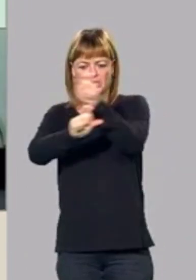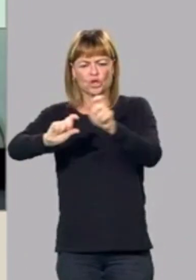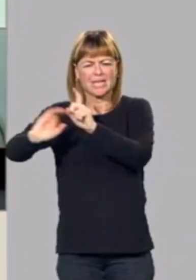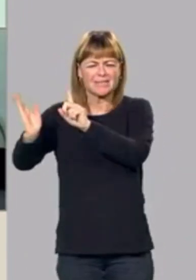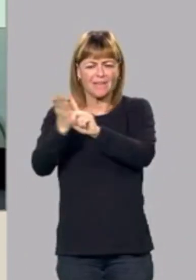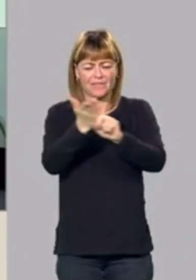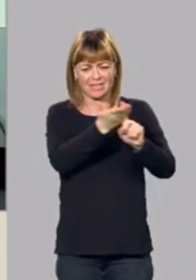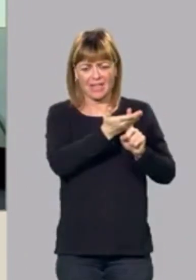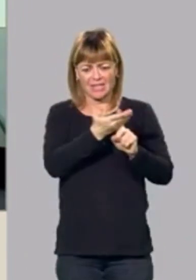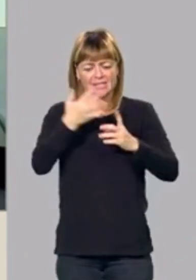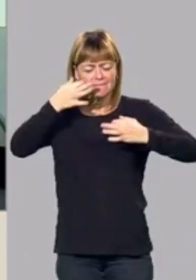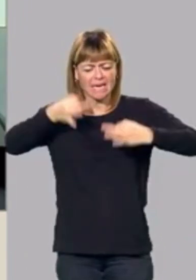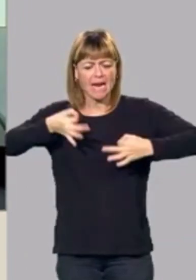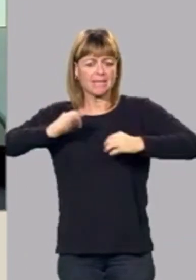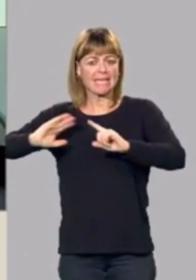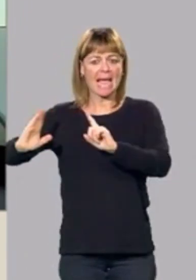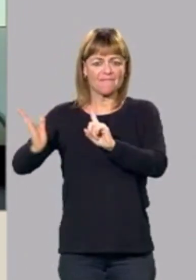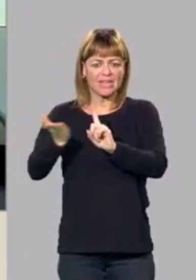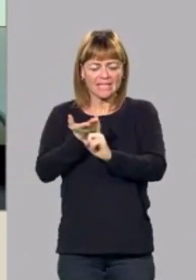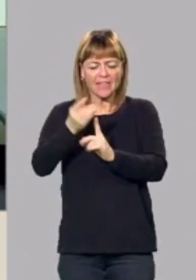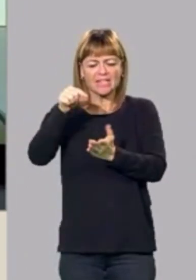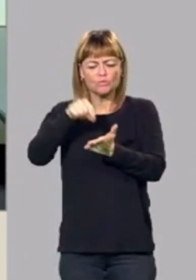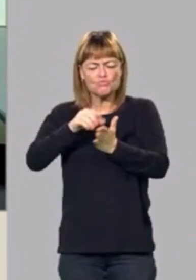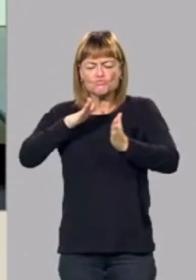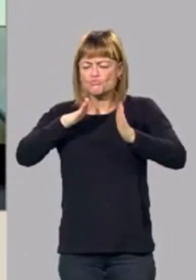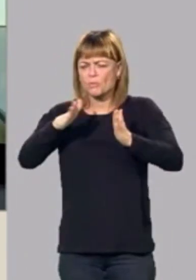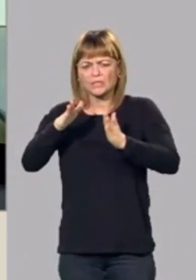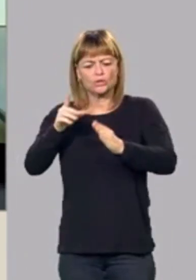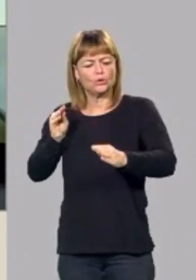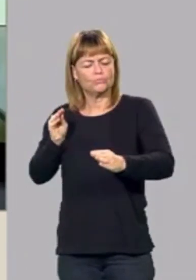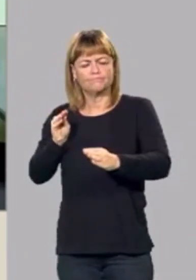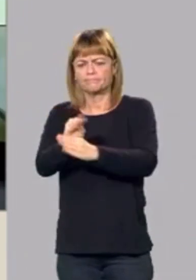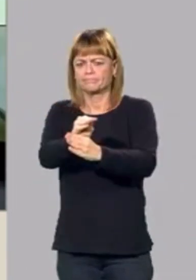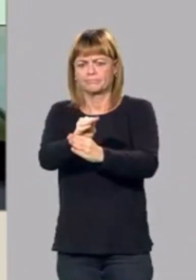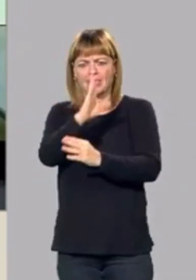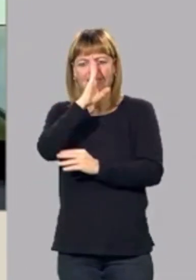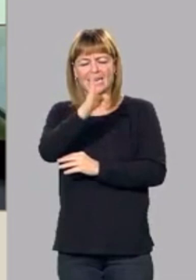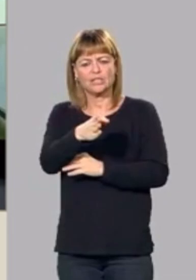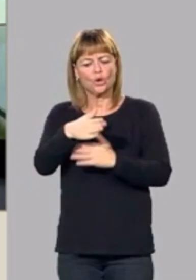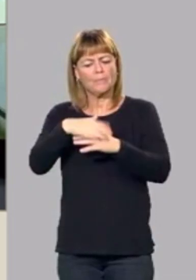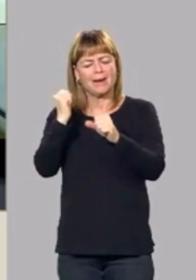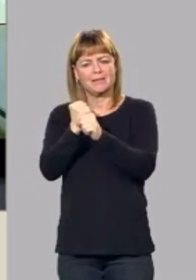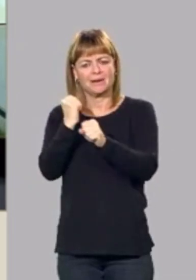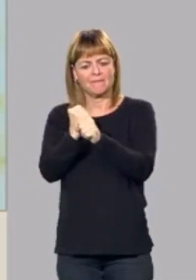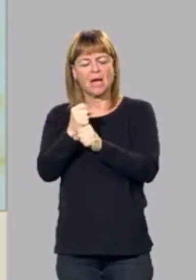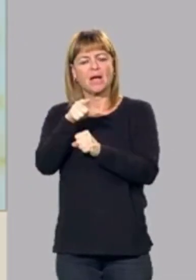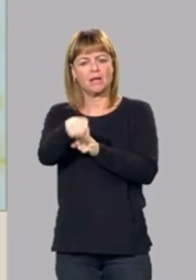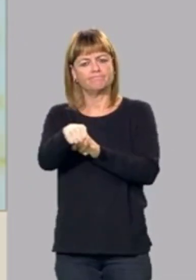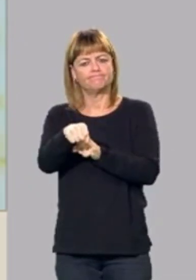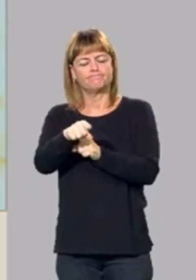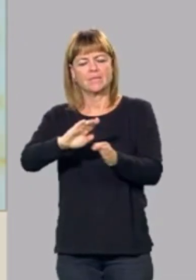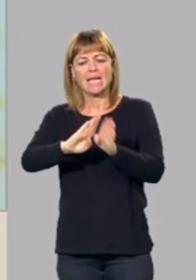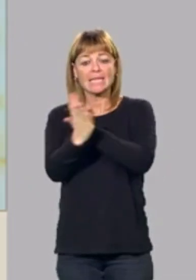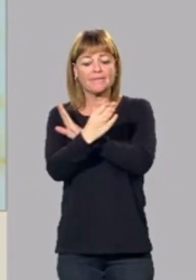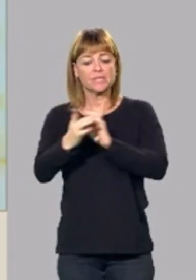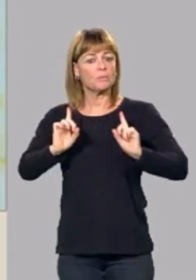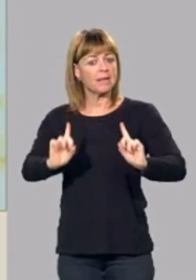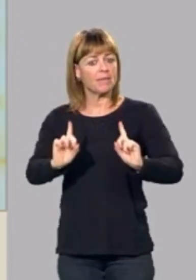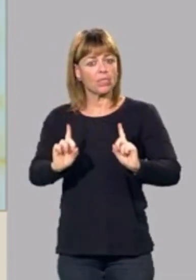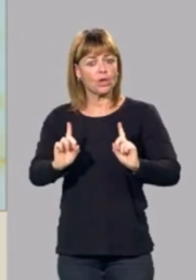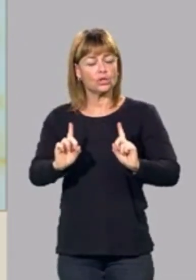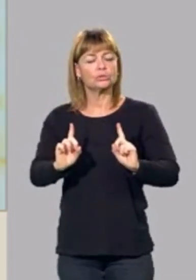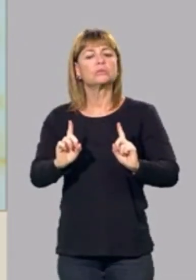realmente están afectadas en el momento más rápido, para que se trabaje también con prevención, que se